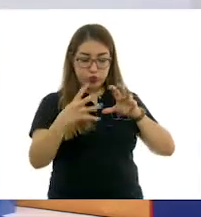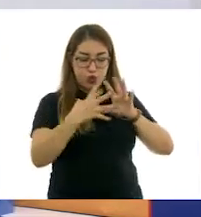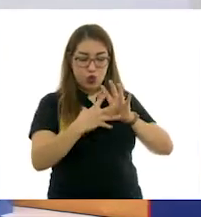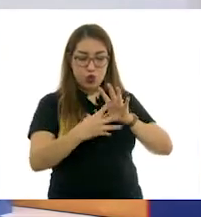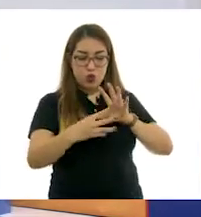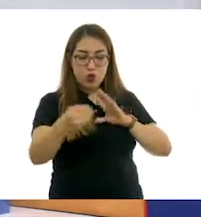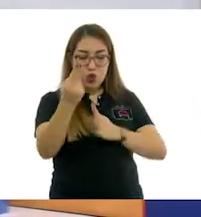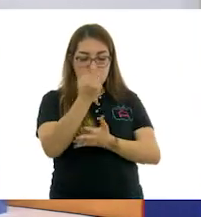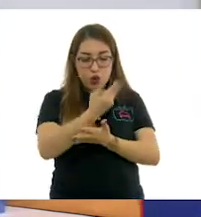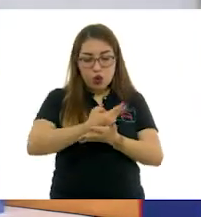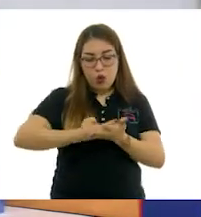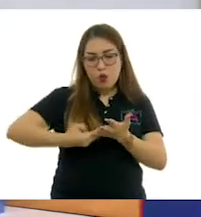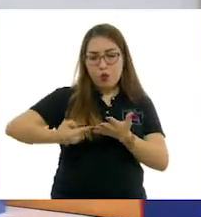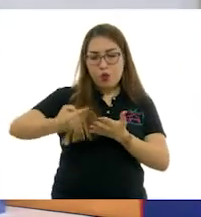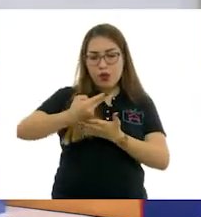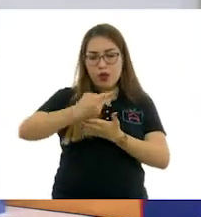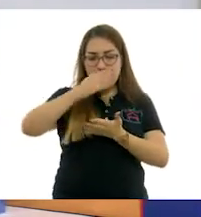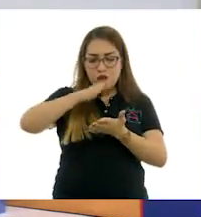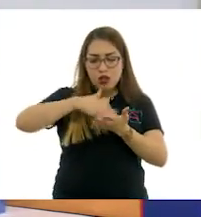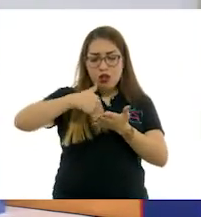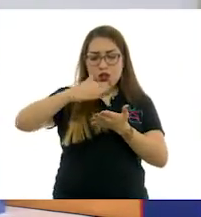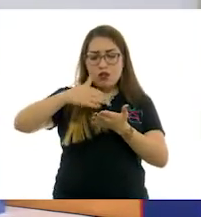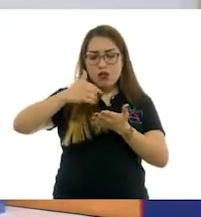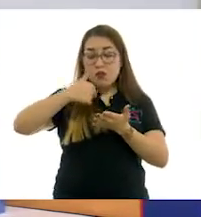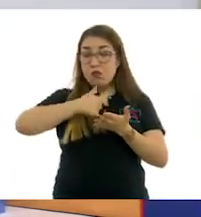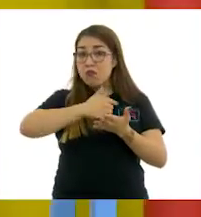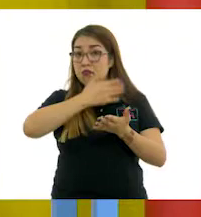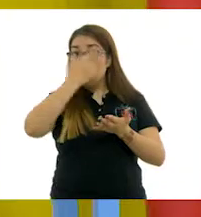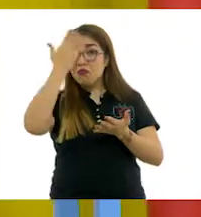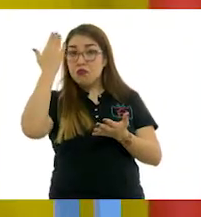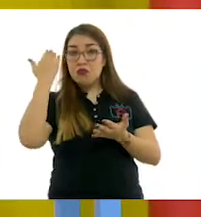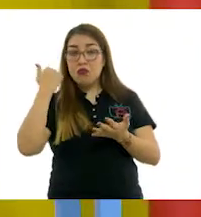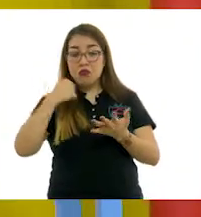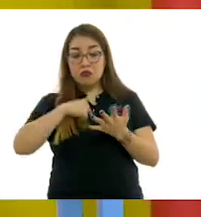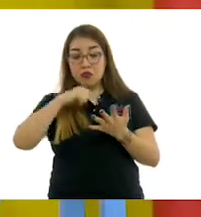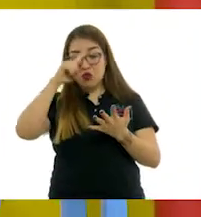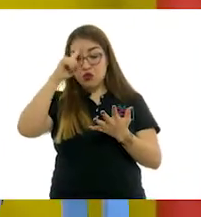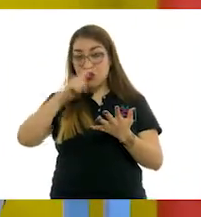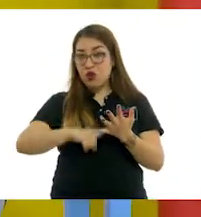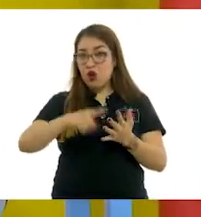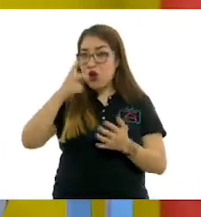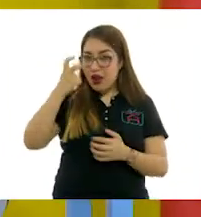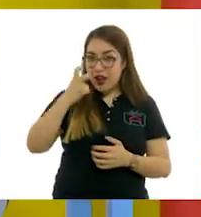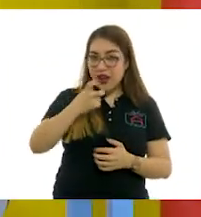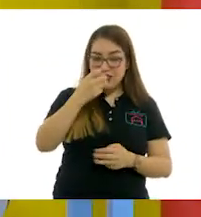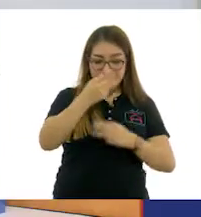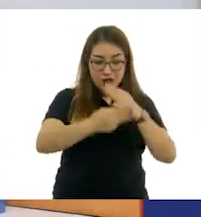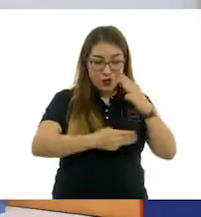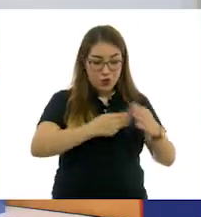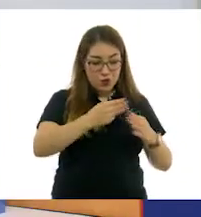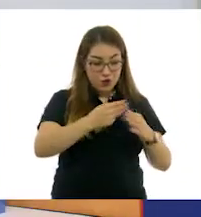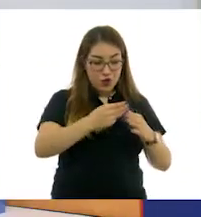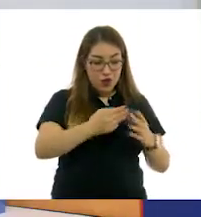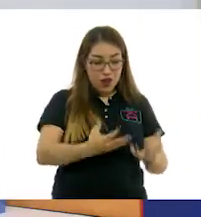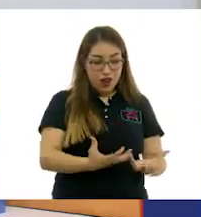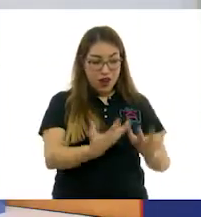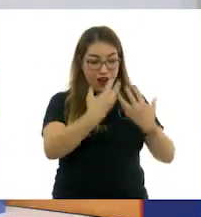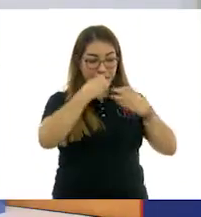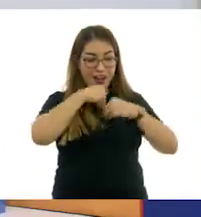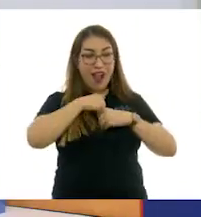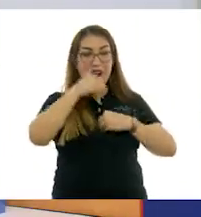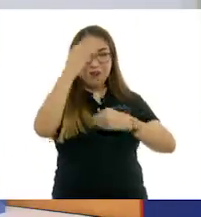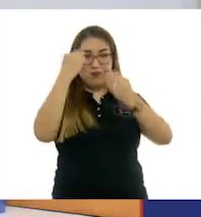si lo pinto. Yo creo más bien, es ese mundo el que me inventó a mí. ¡Guau!